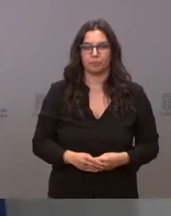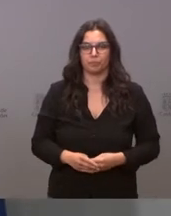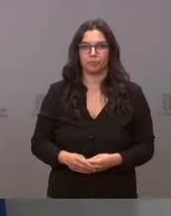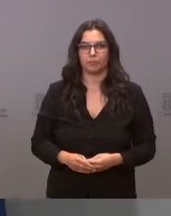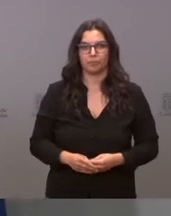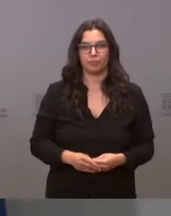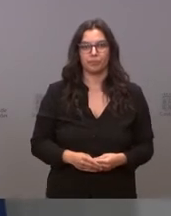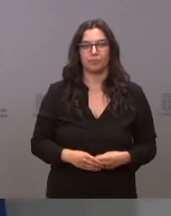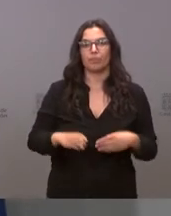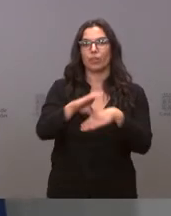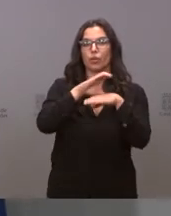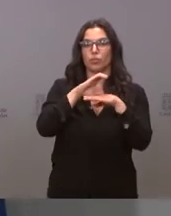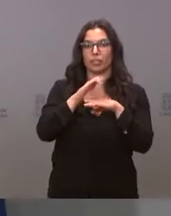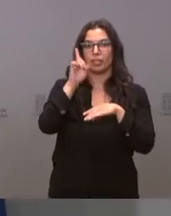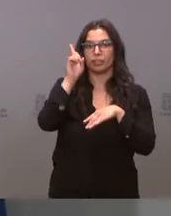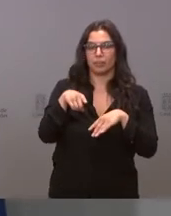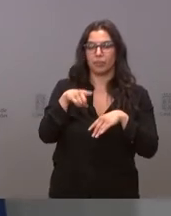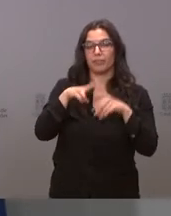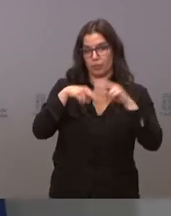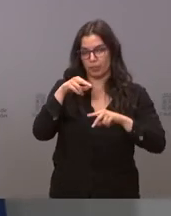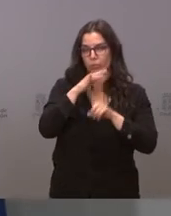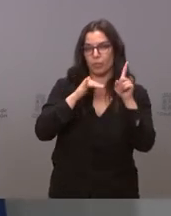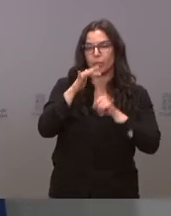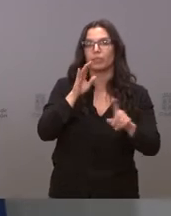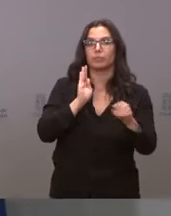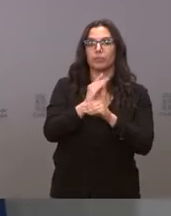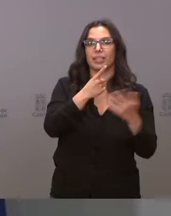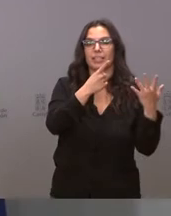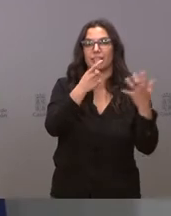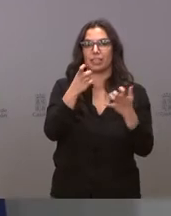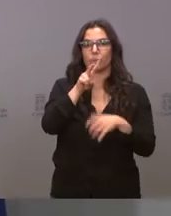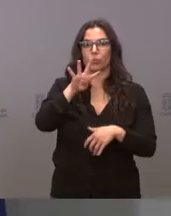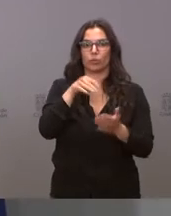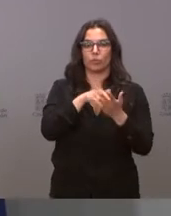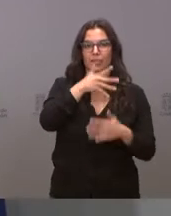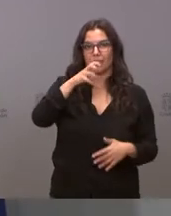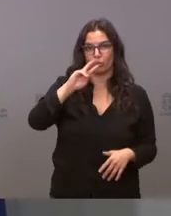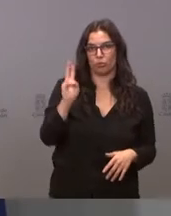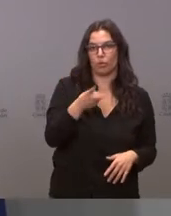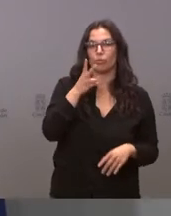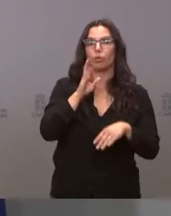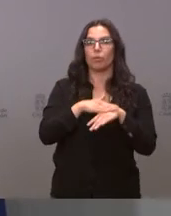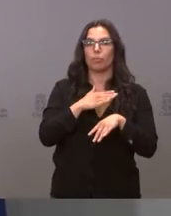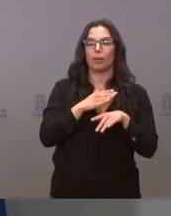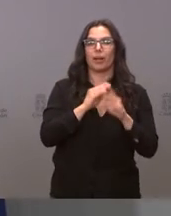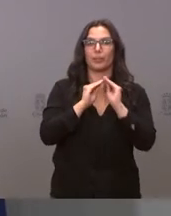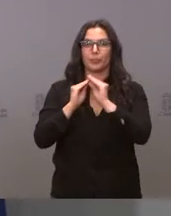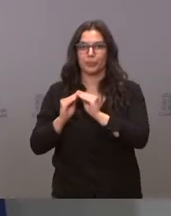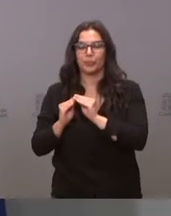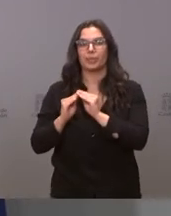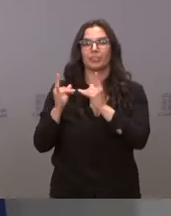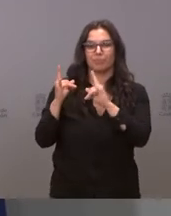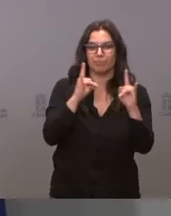La Consejería destina también Fomento y Medio Ambiente 624.500 euros para tratamientos silvícolas en la